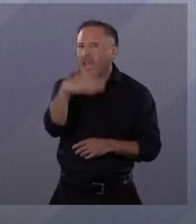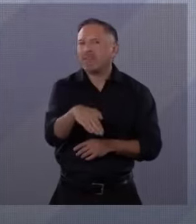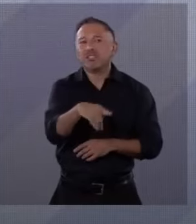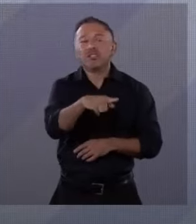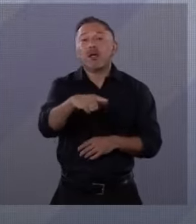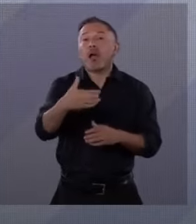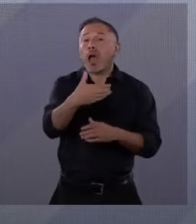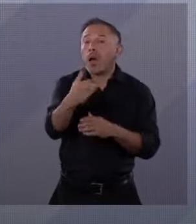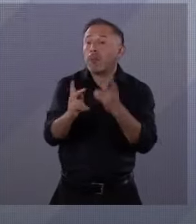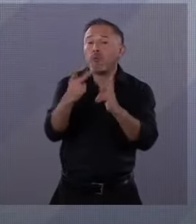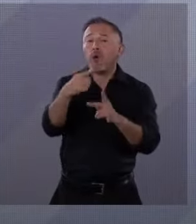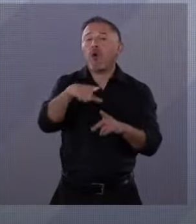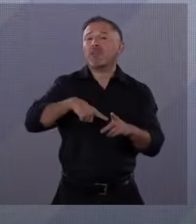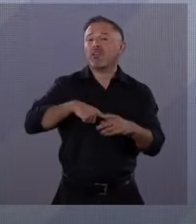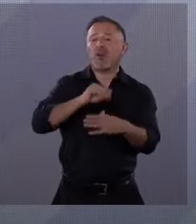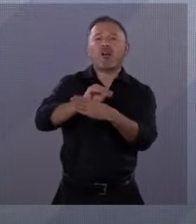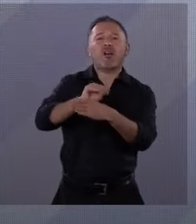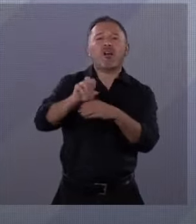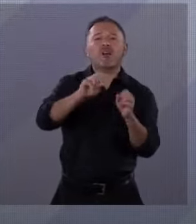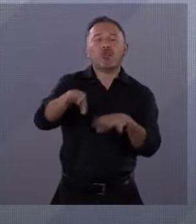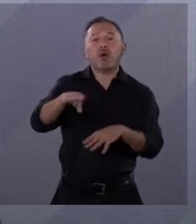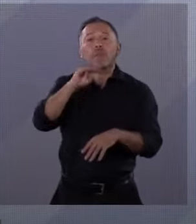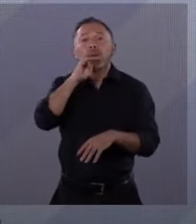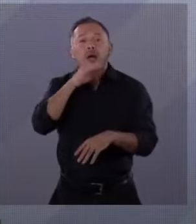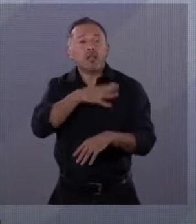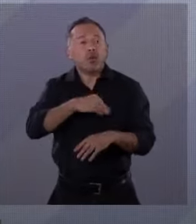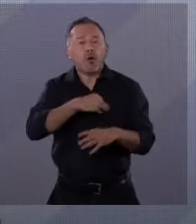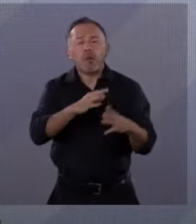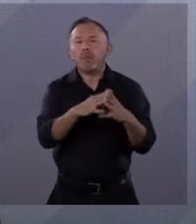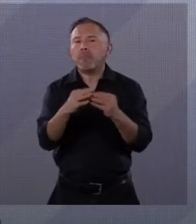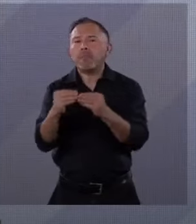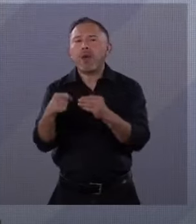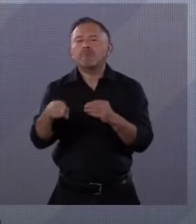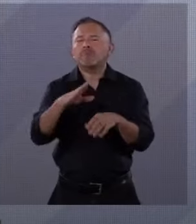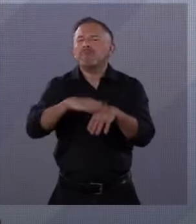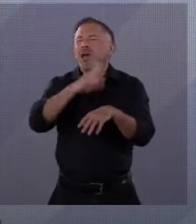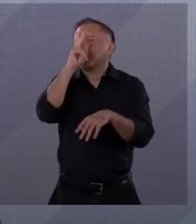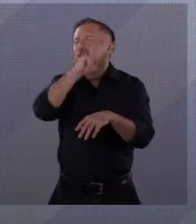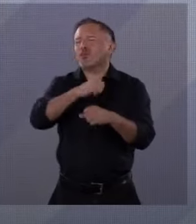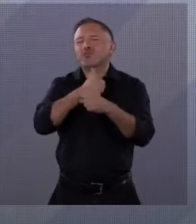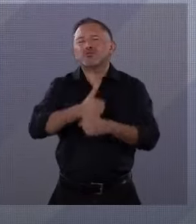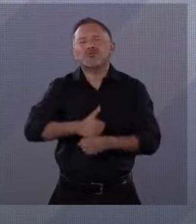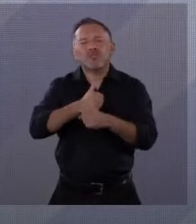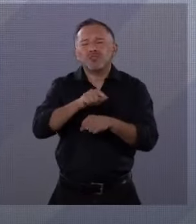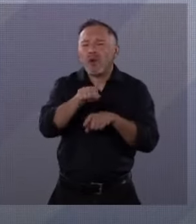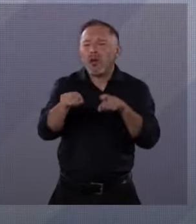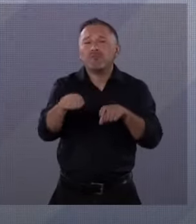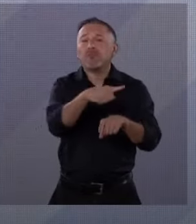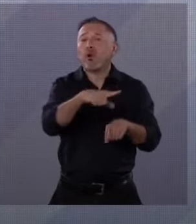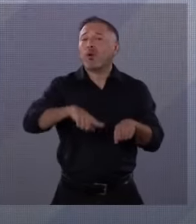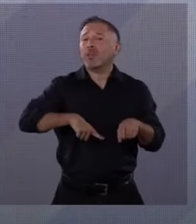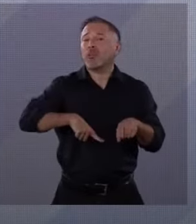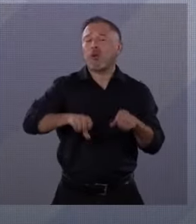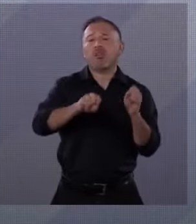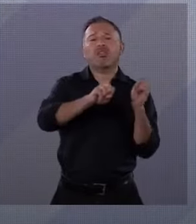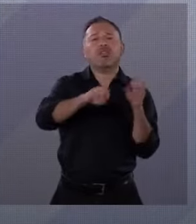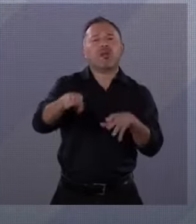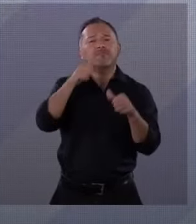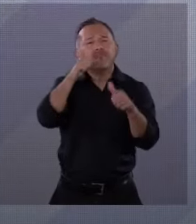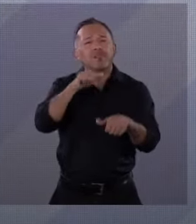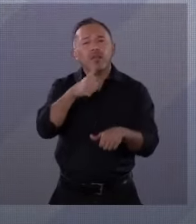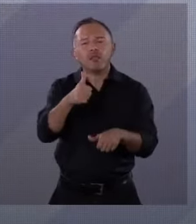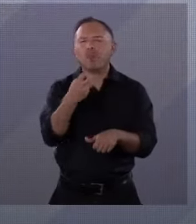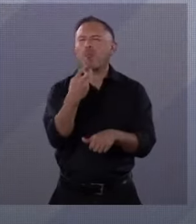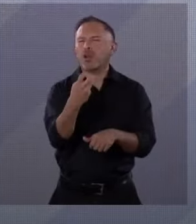Las madres buscadoras, los que más sufren, fueron abandonados por este gobierno. Por eso vamos a ganar. No